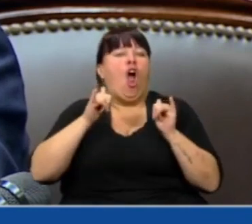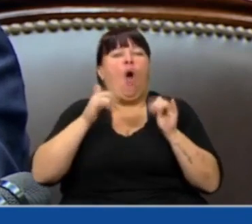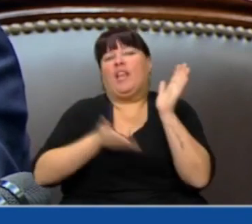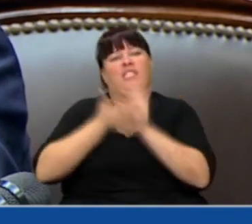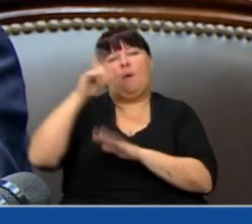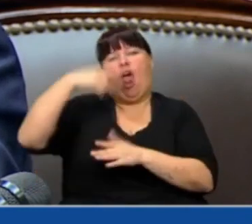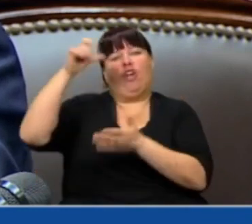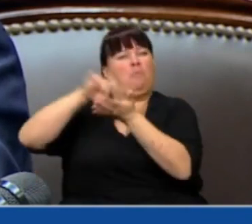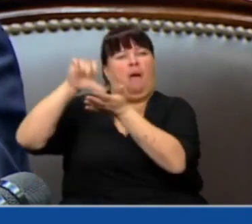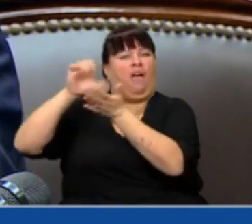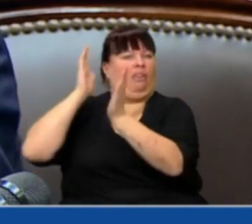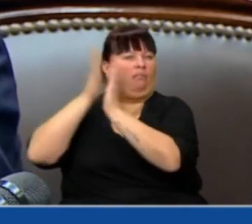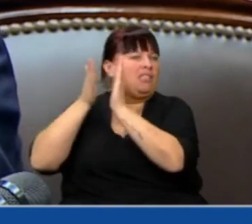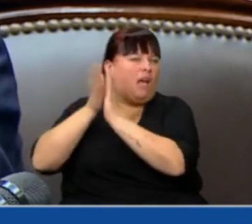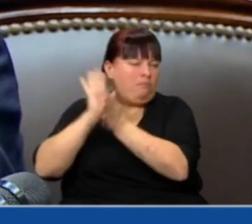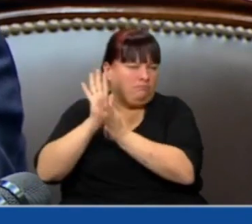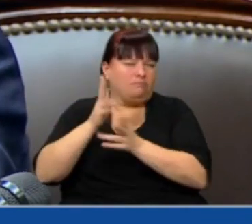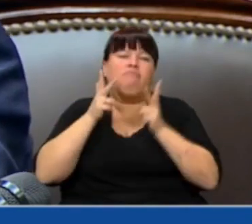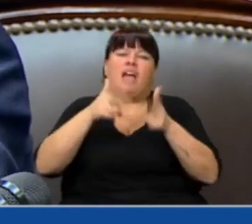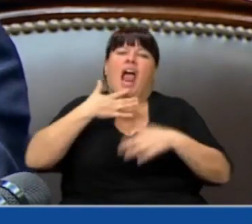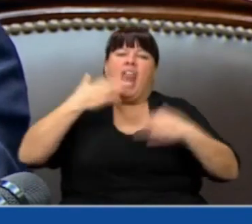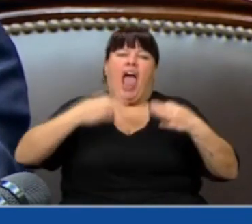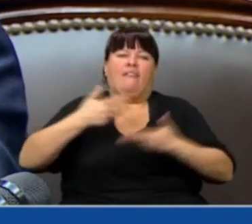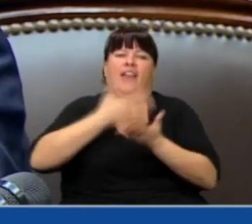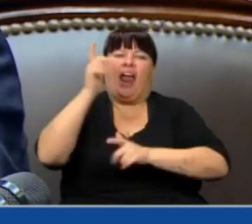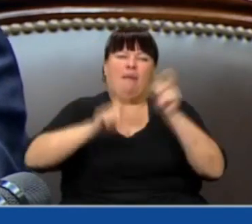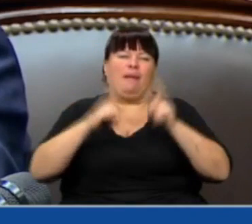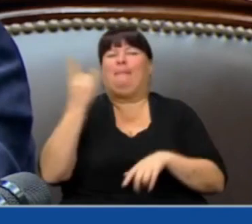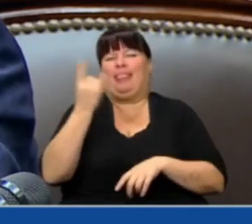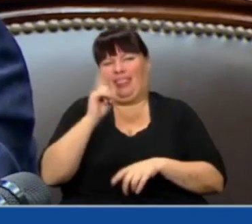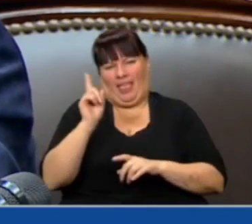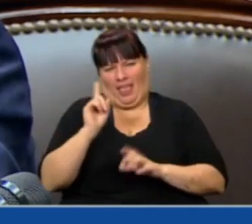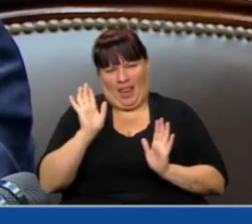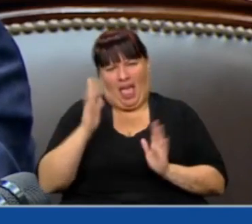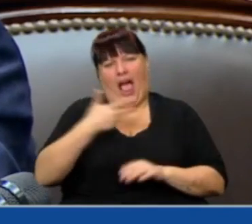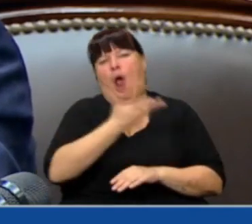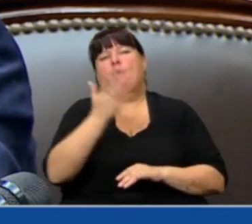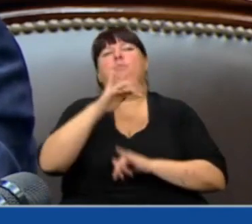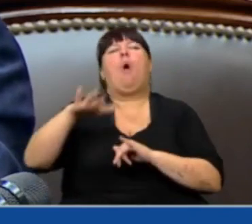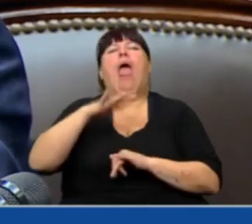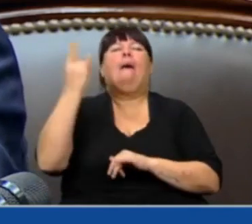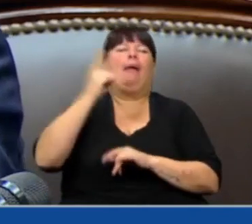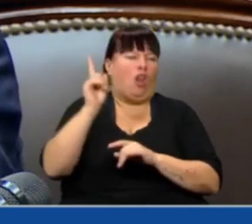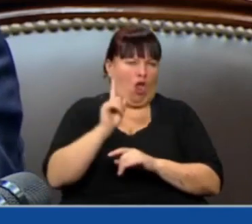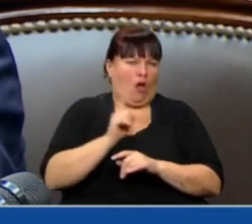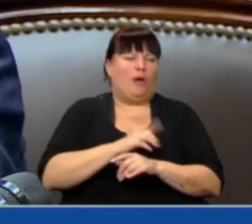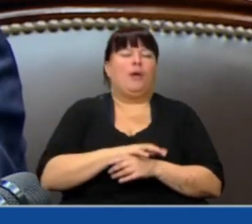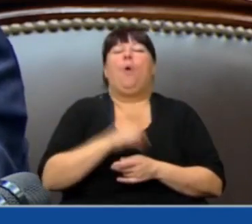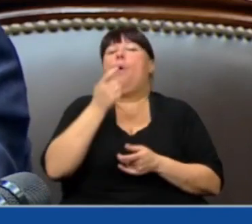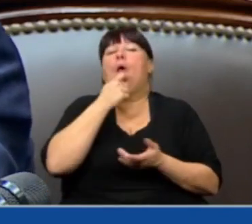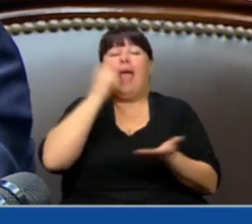país? Hablemosle con la verdad a la gente, no engañemos al pueblo con esto. Como caso